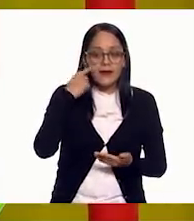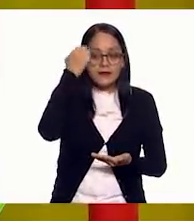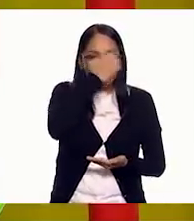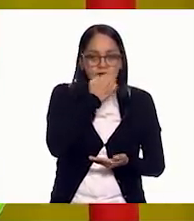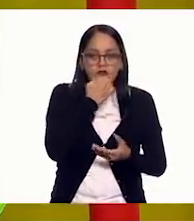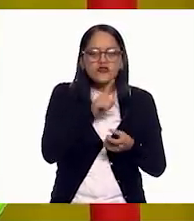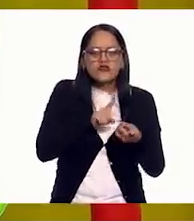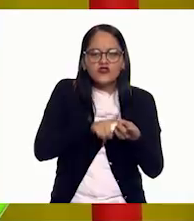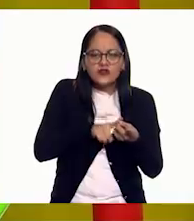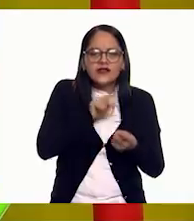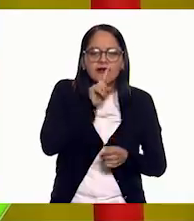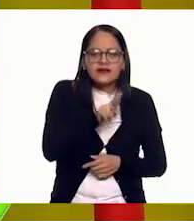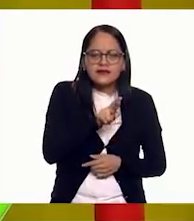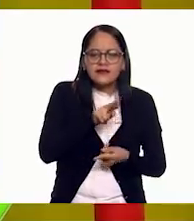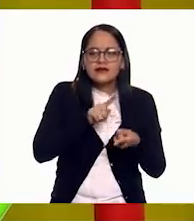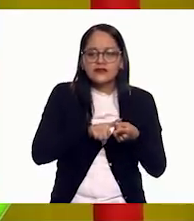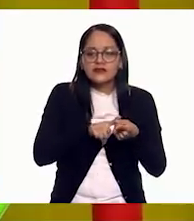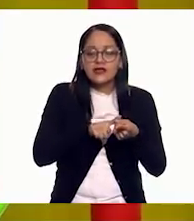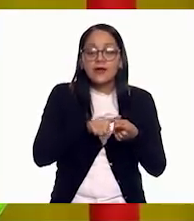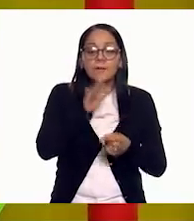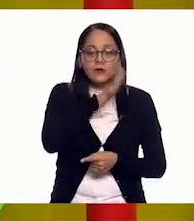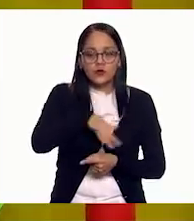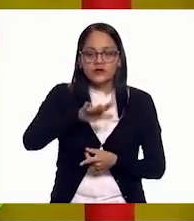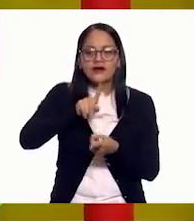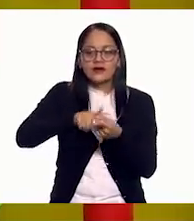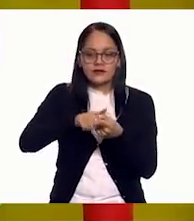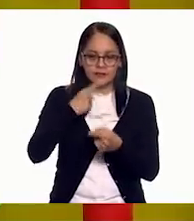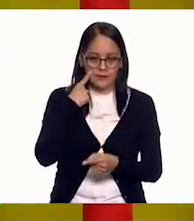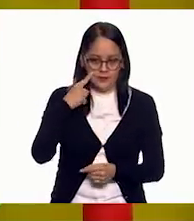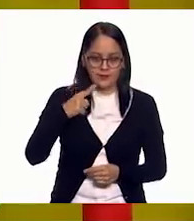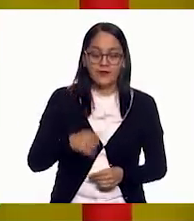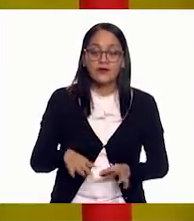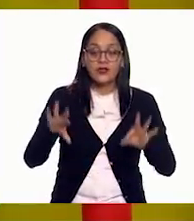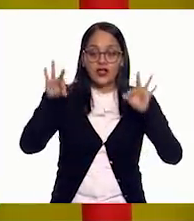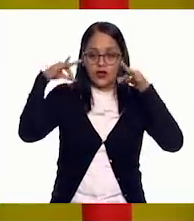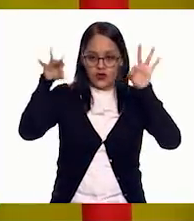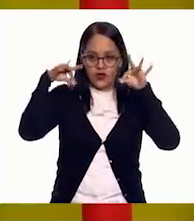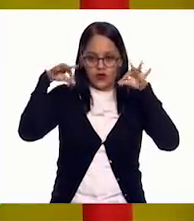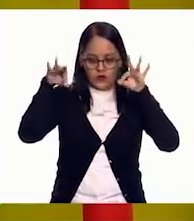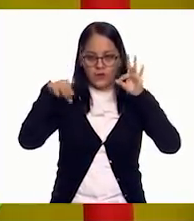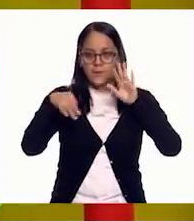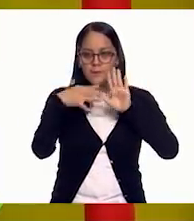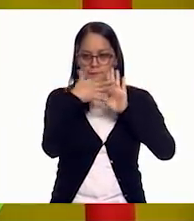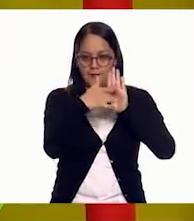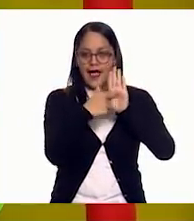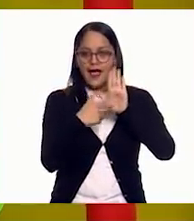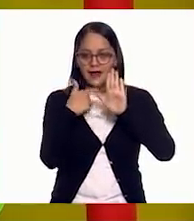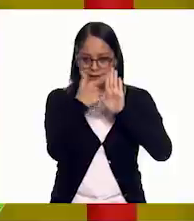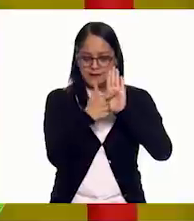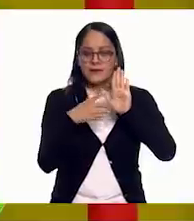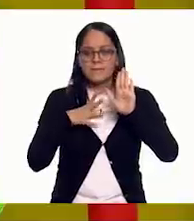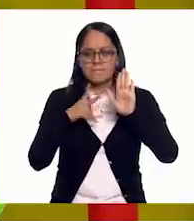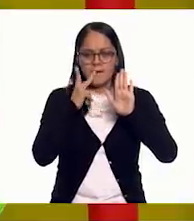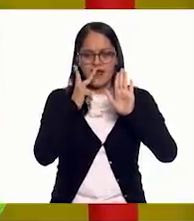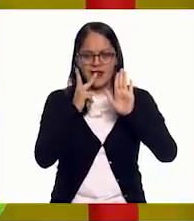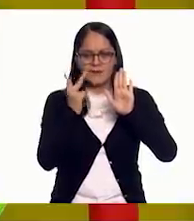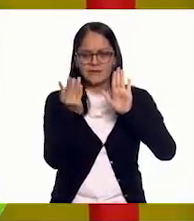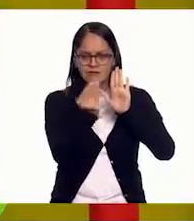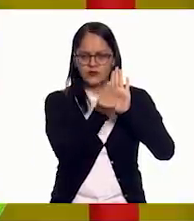en un, ahorita te voy a presentar la hoja, en una hoja donde vienen varias palabras. De acuerdo.